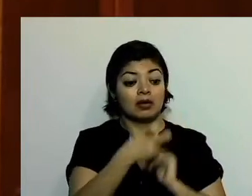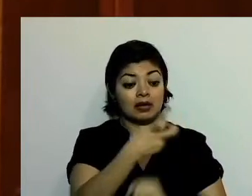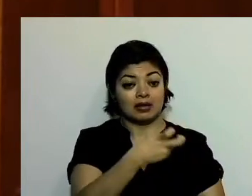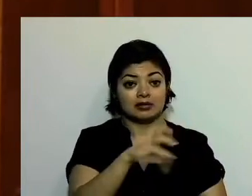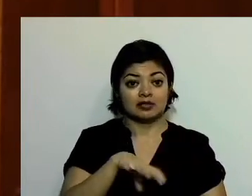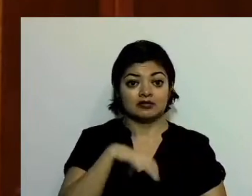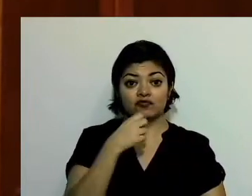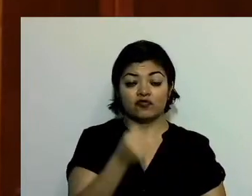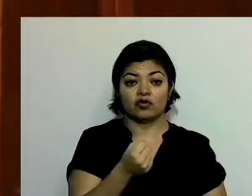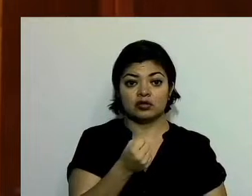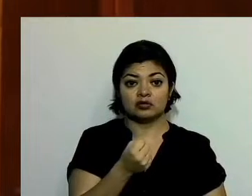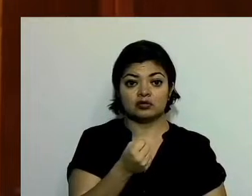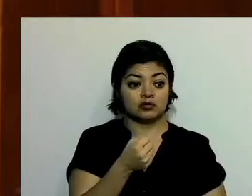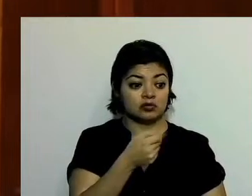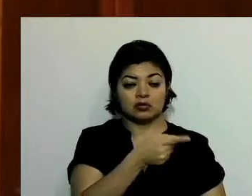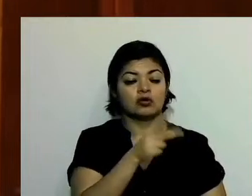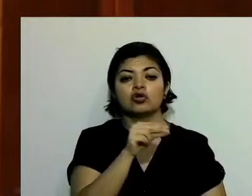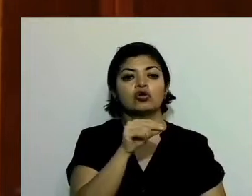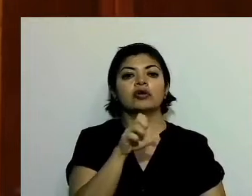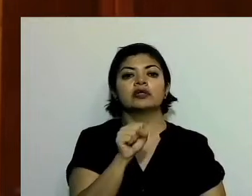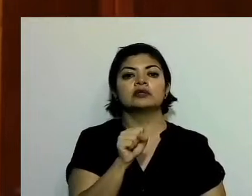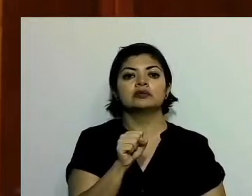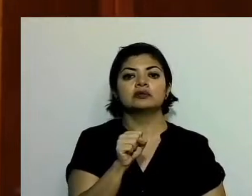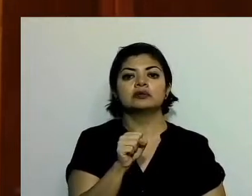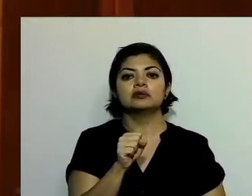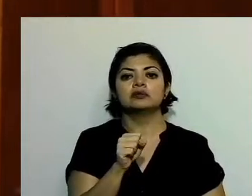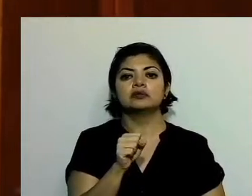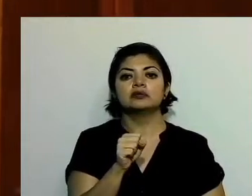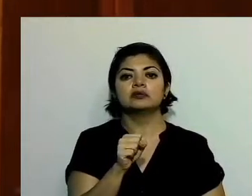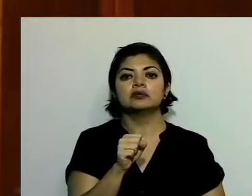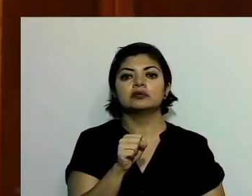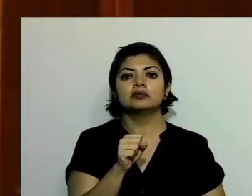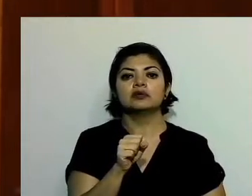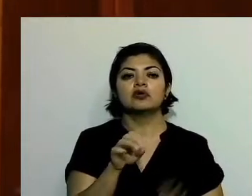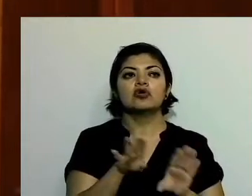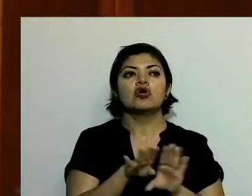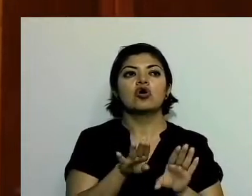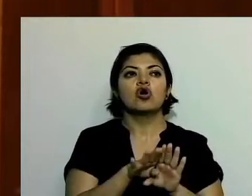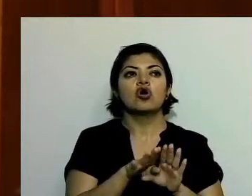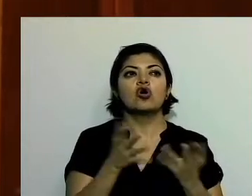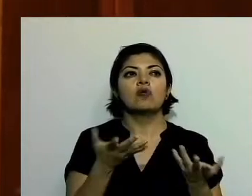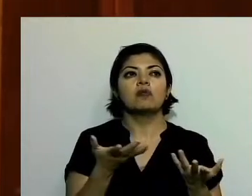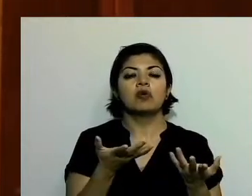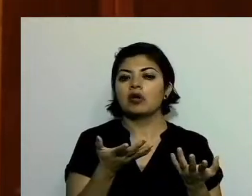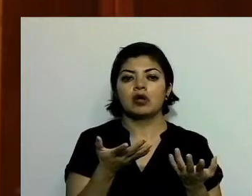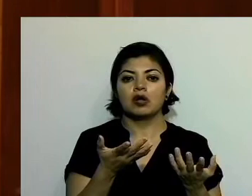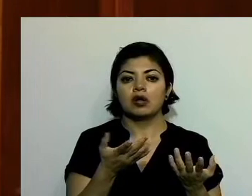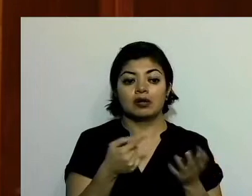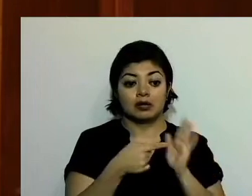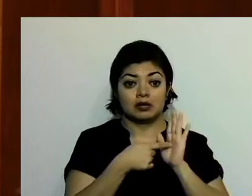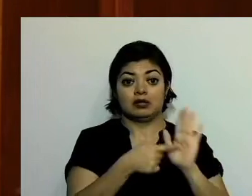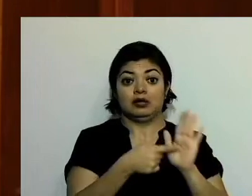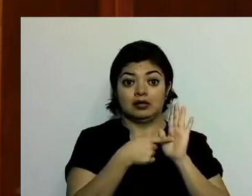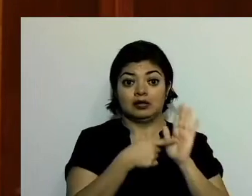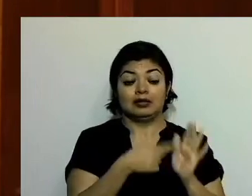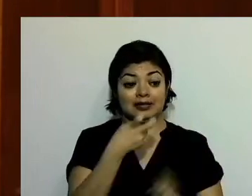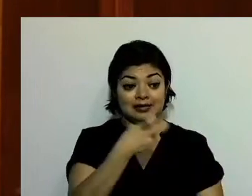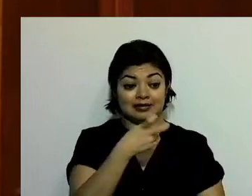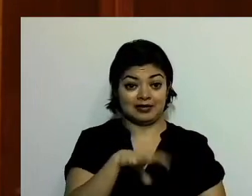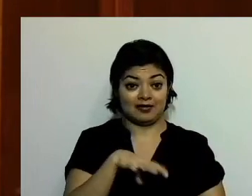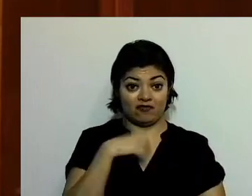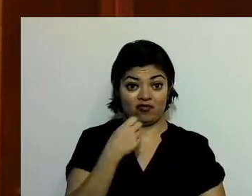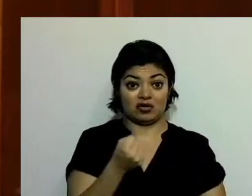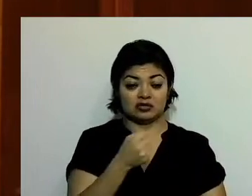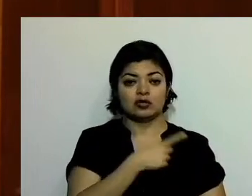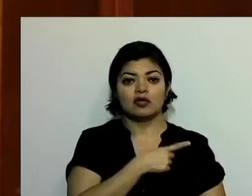no es estéril, que este esfuerzo va a dar resultados, que este esfuerzo tendrá